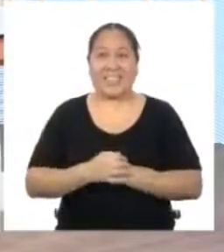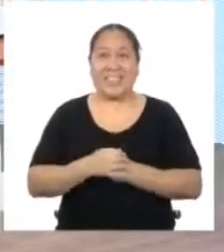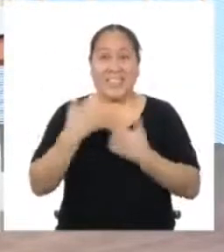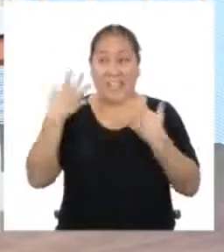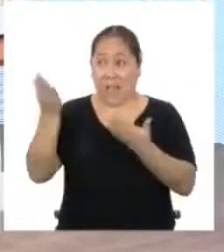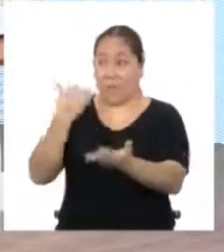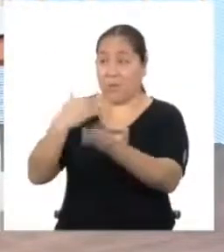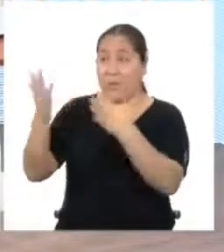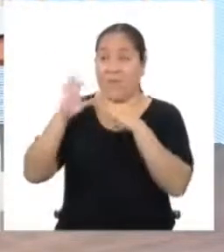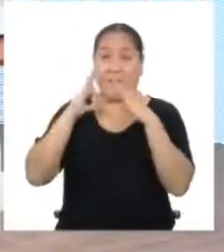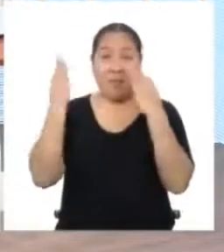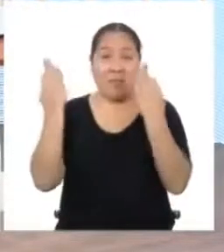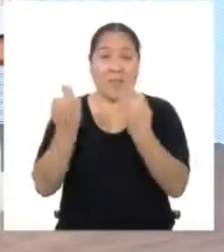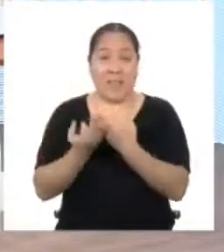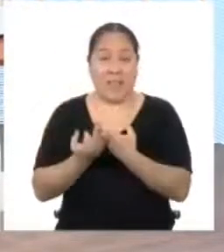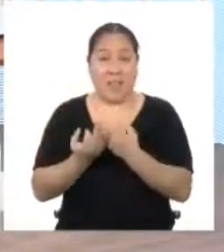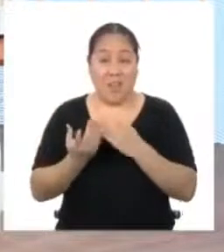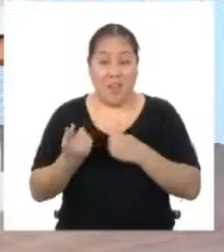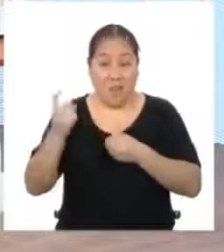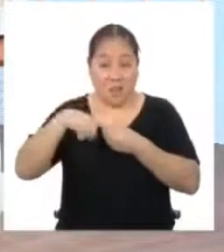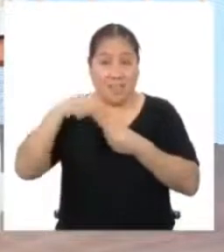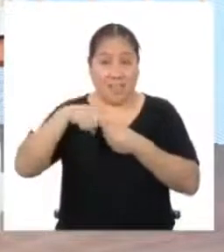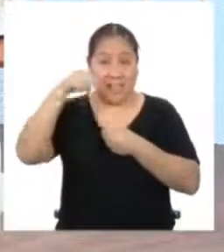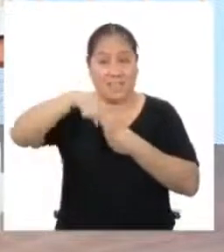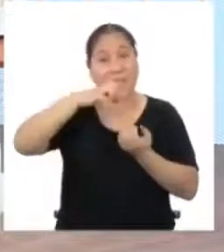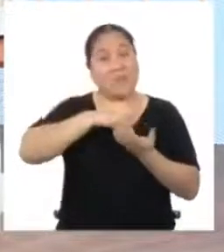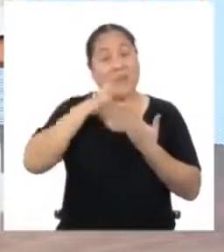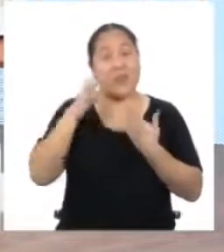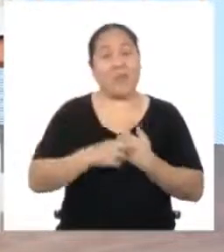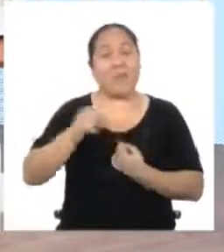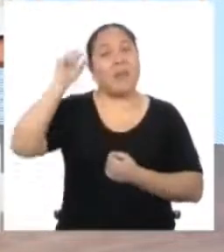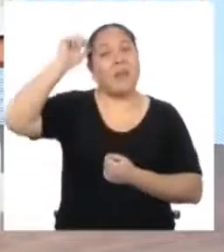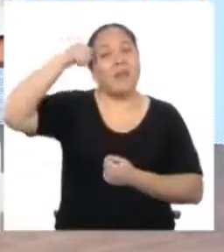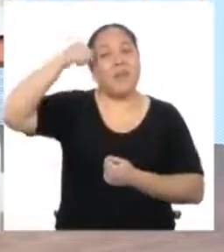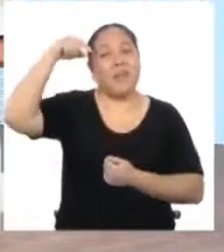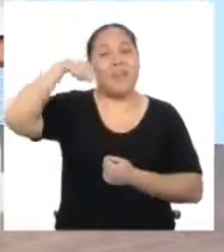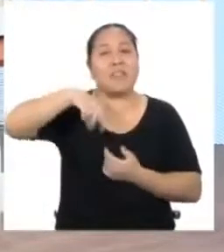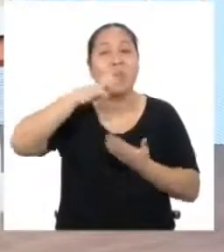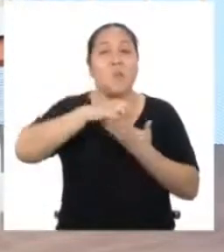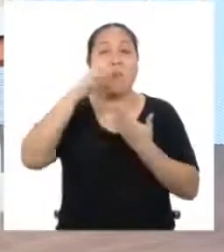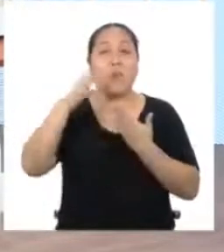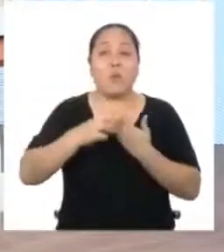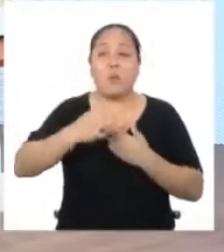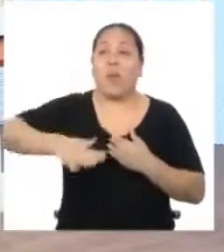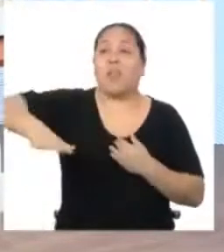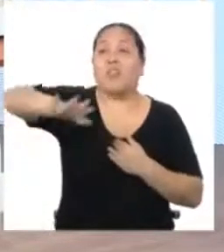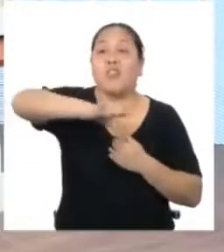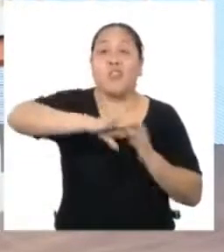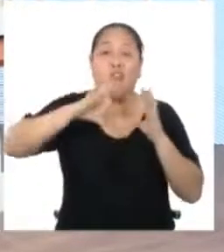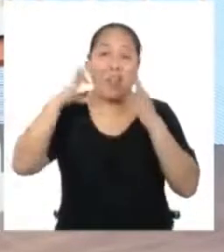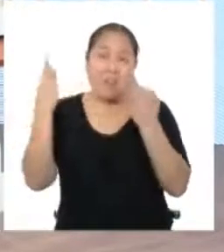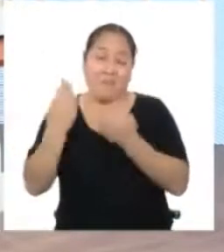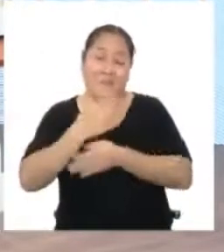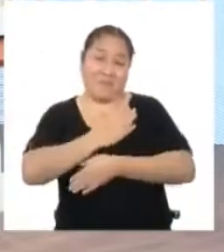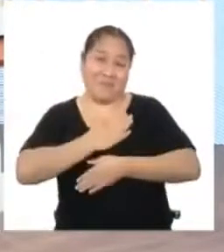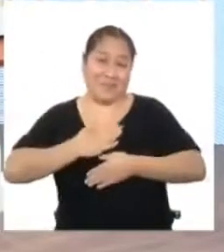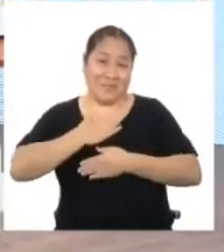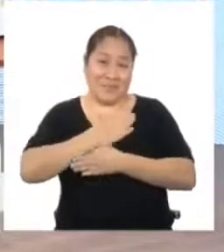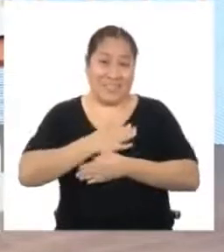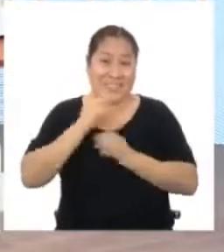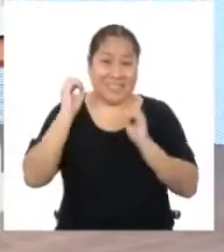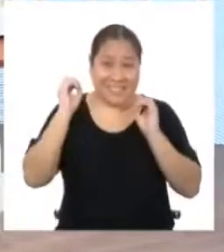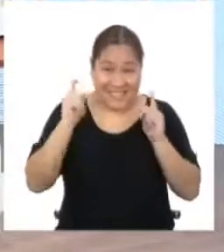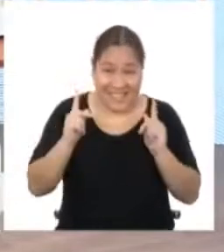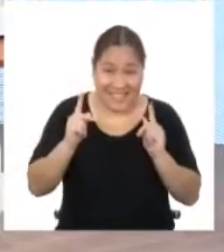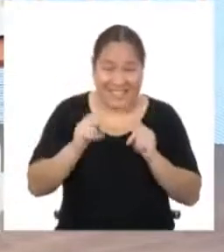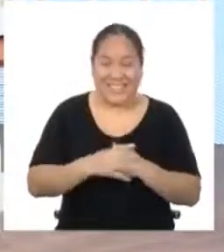invitaron a sus familiares a unirse a nuestra actividad de hoy? Recuerden que este es un programa que toda la familia puede disfrutar ¿Sí?